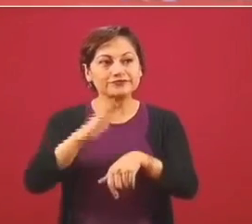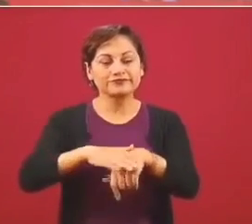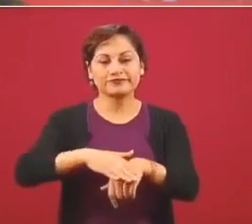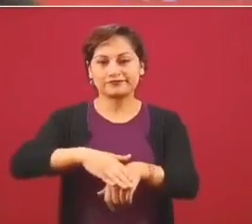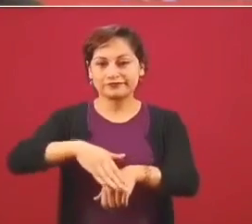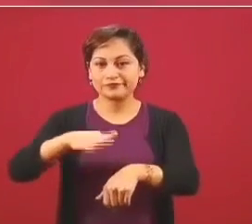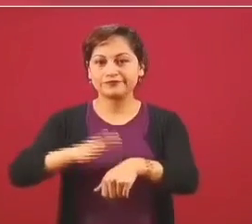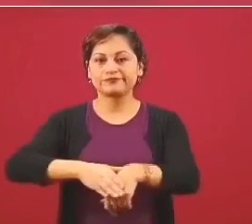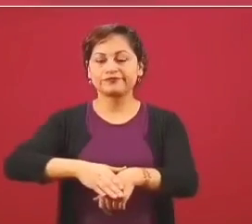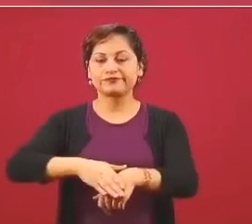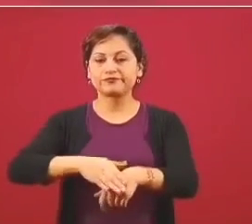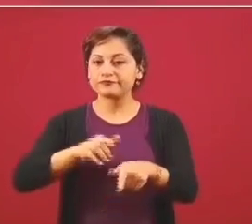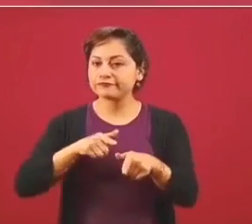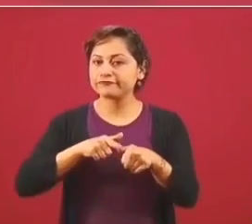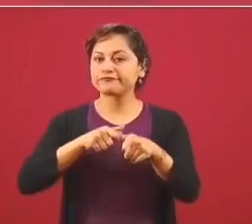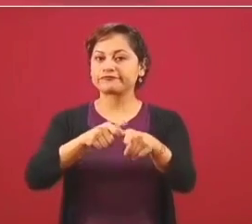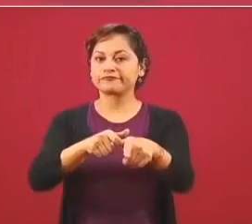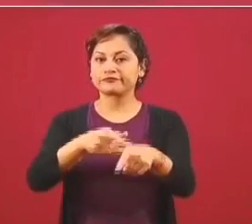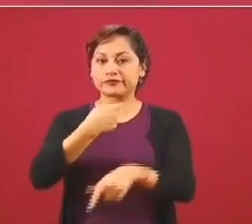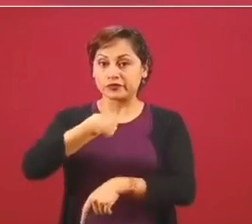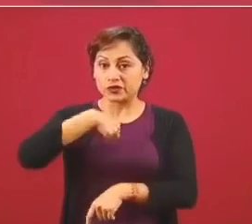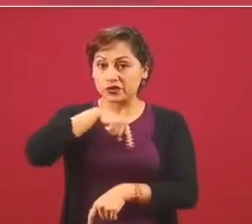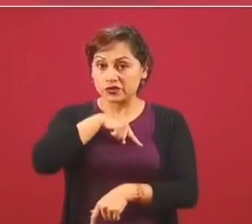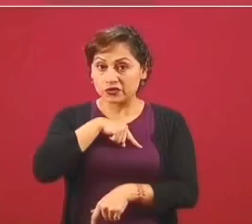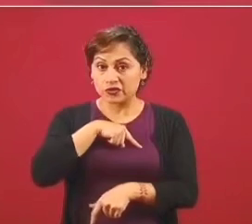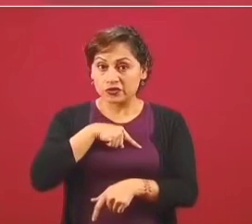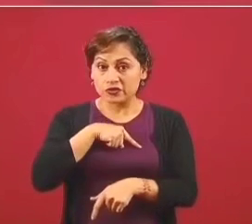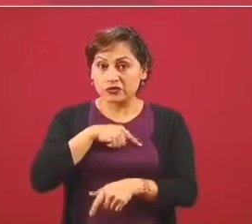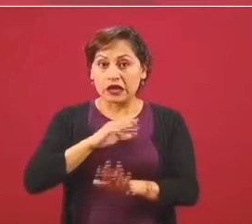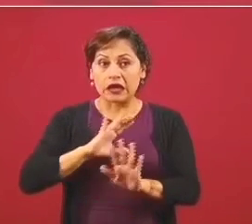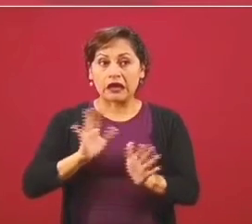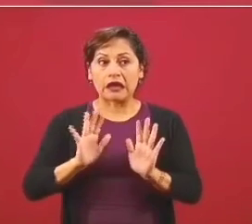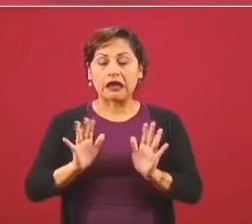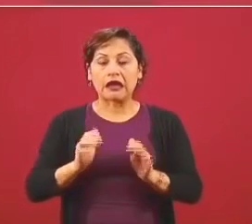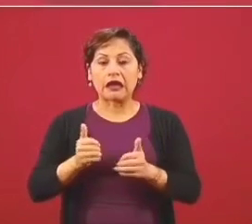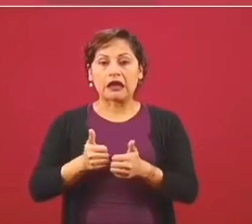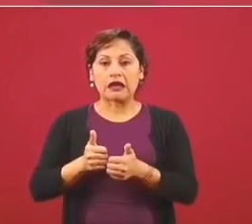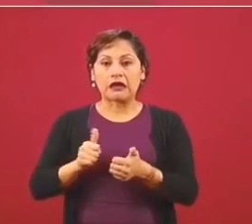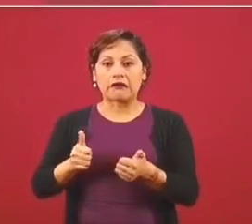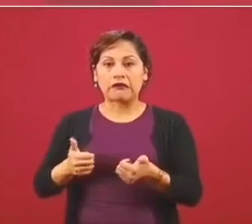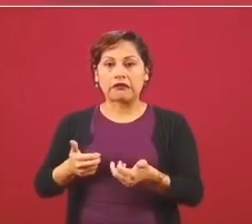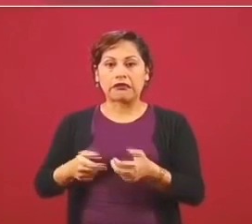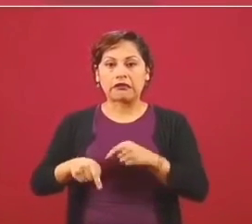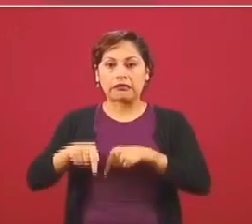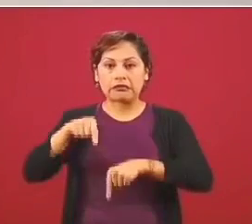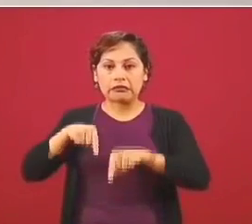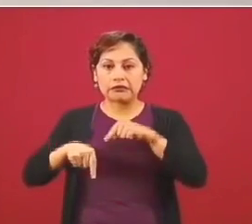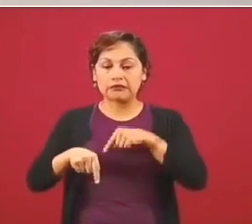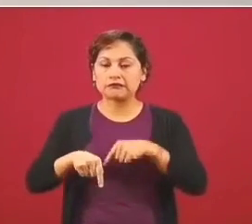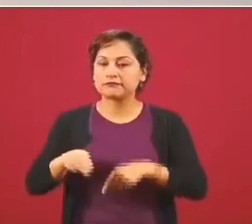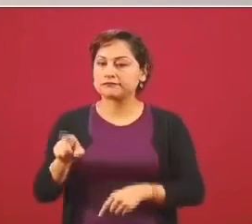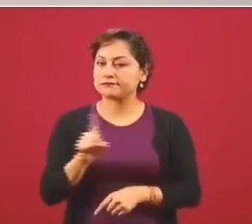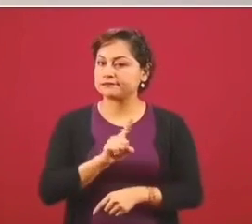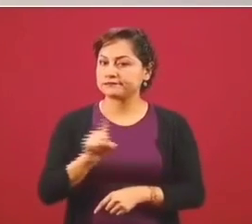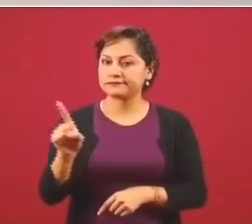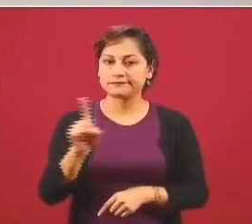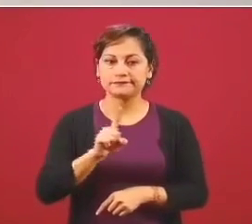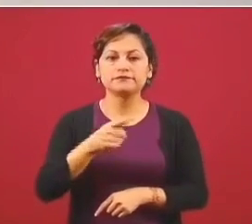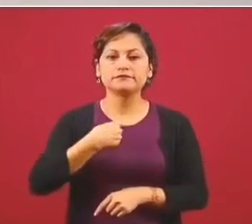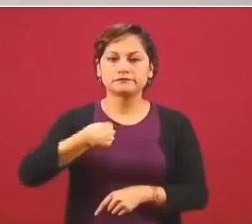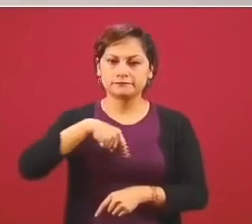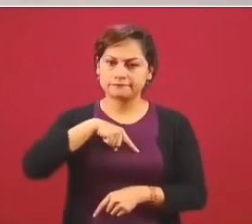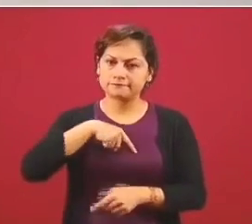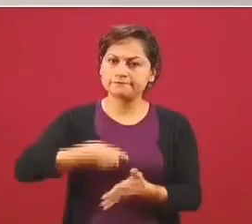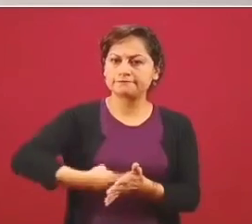vamos a dar ni un paso atrás en el combate a la corrupción, vamos a limpiar el país